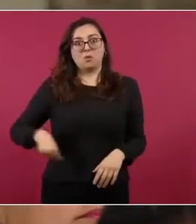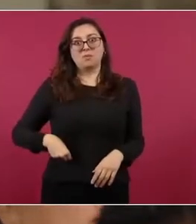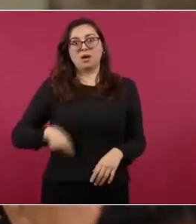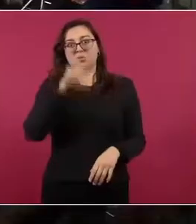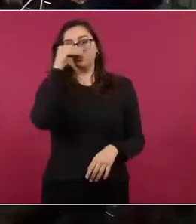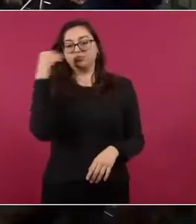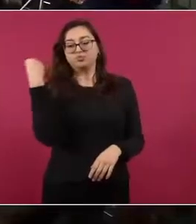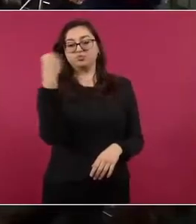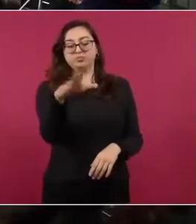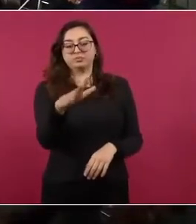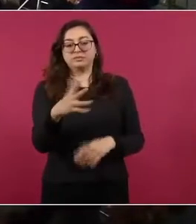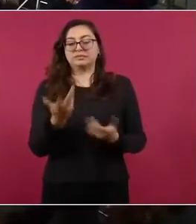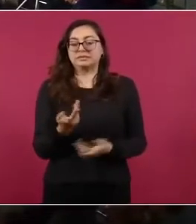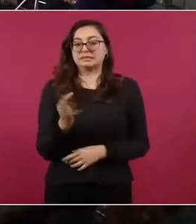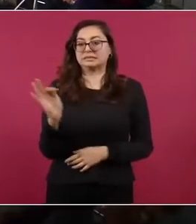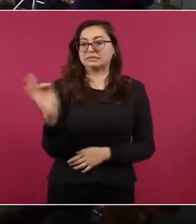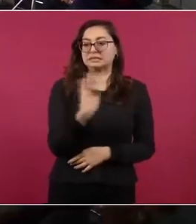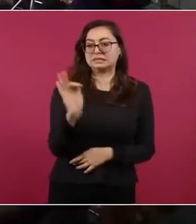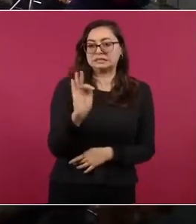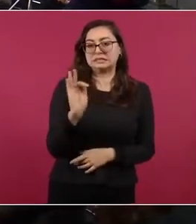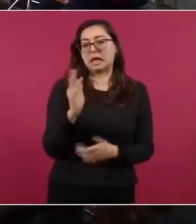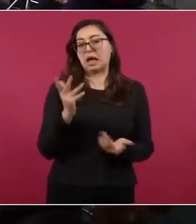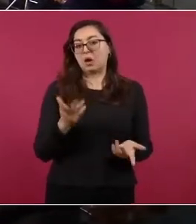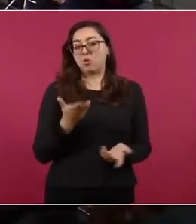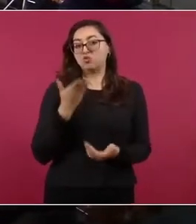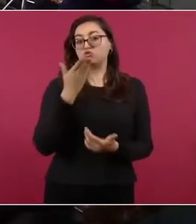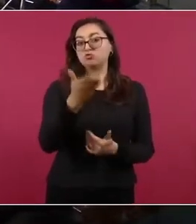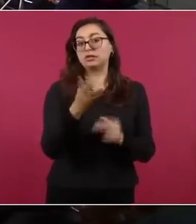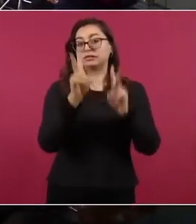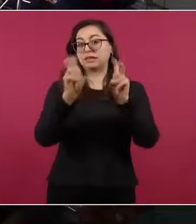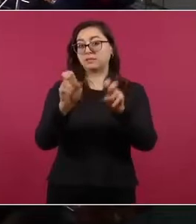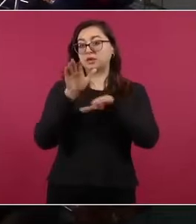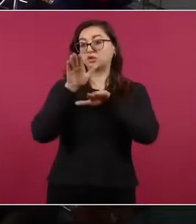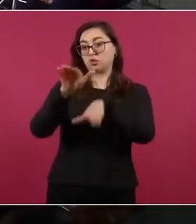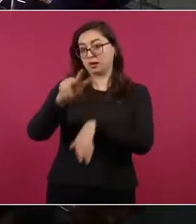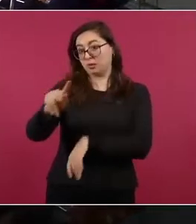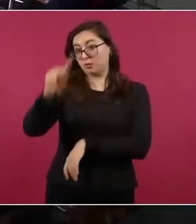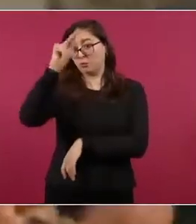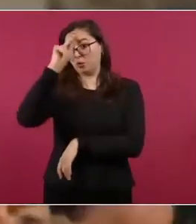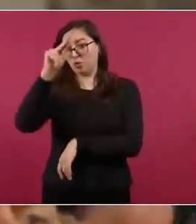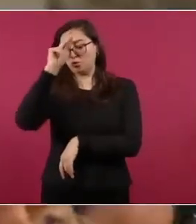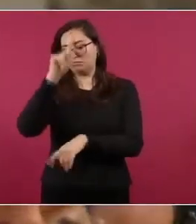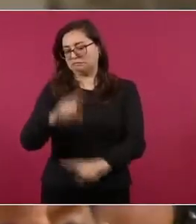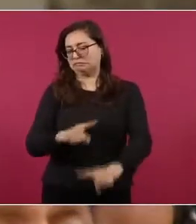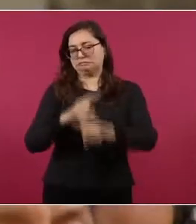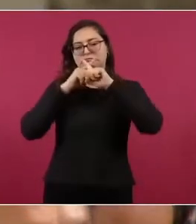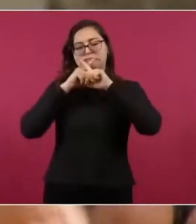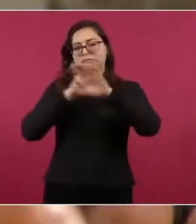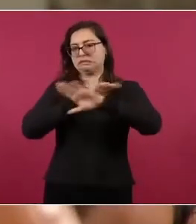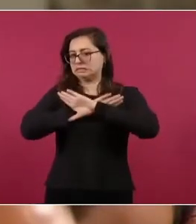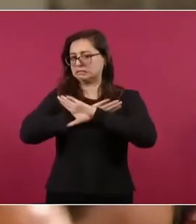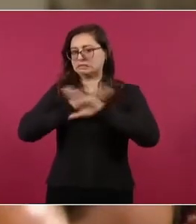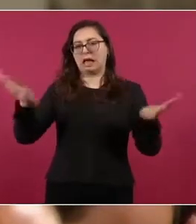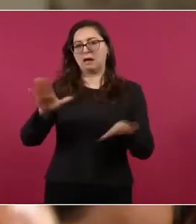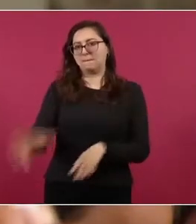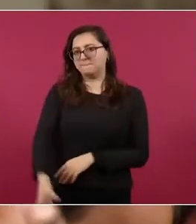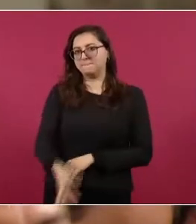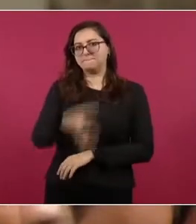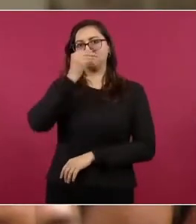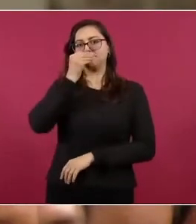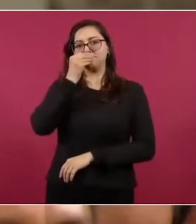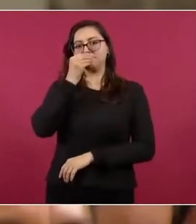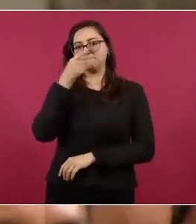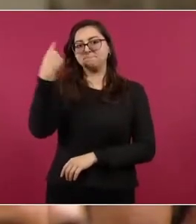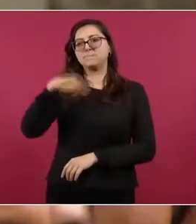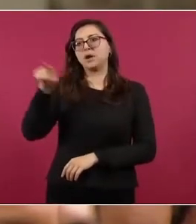que lo que quisieran es que ya no hablara absolutamente nada sobre ese país? ¿Podría el presidente de México ya no decir nada para que entonces